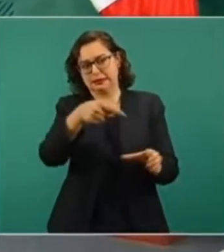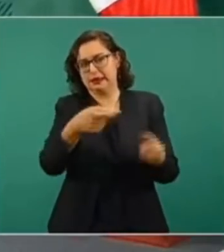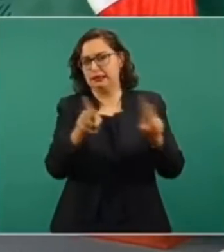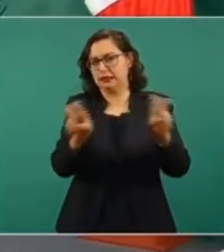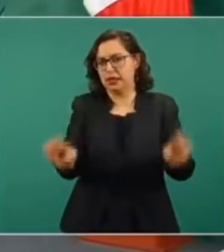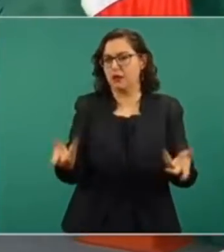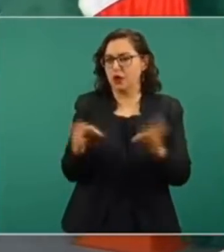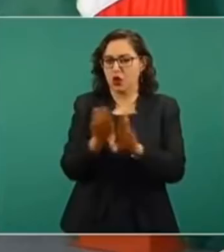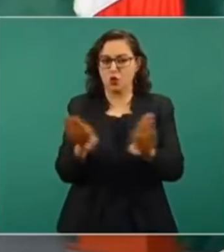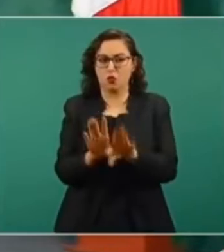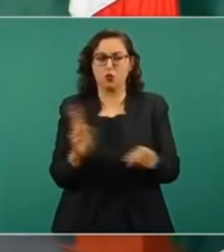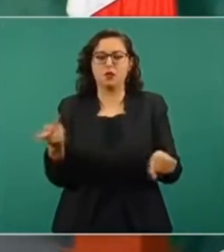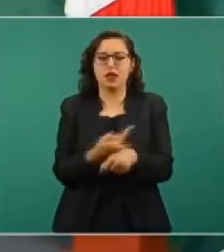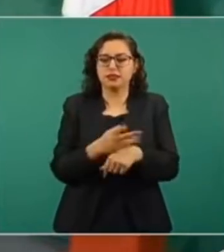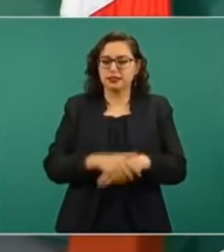¿De qué se trata?